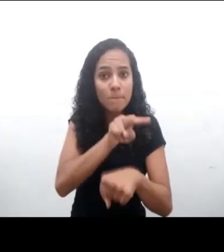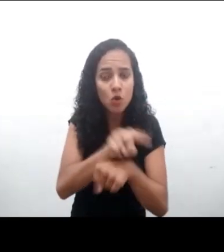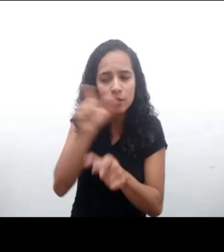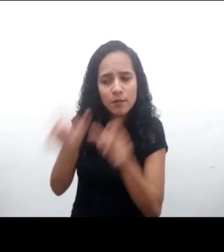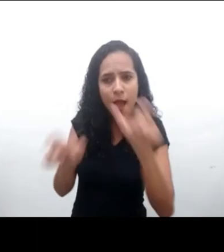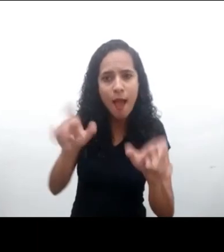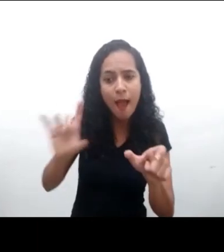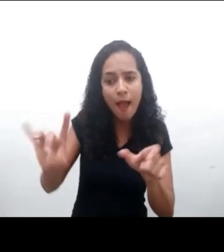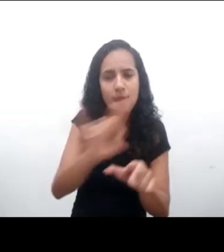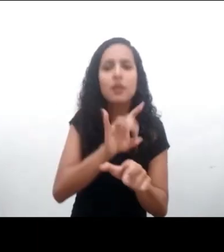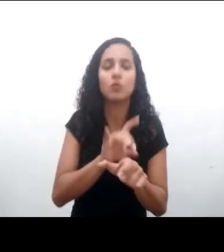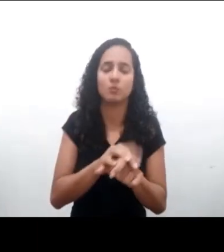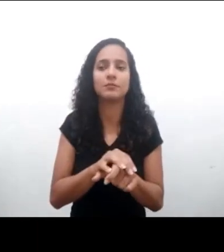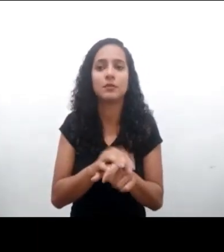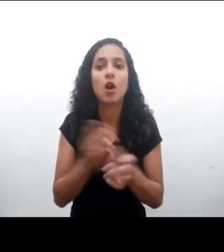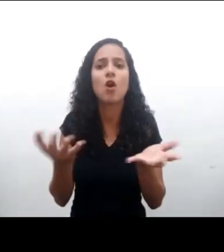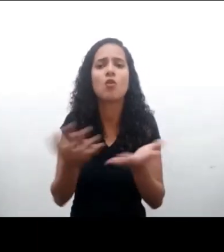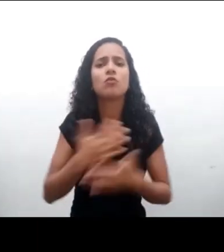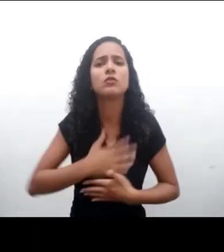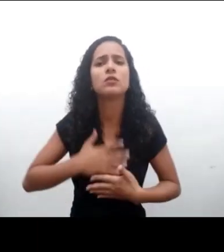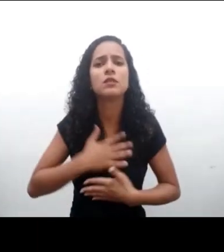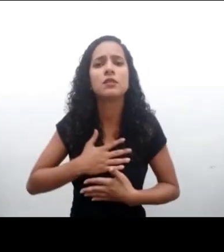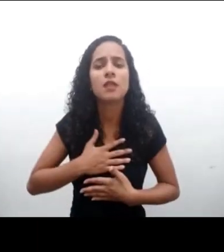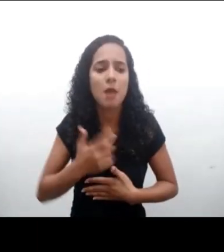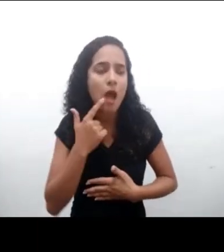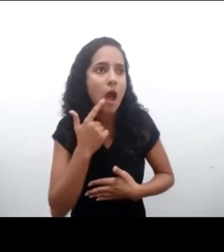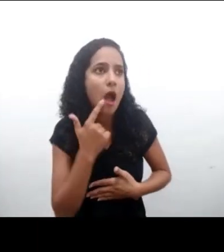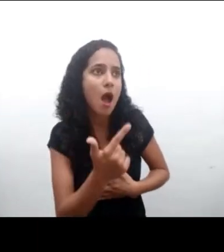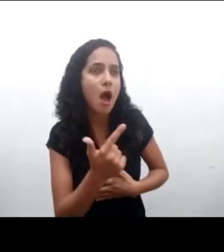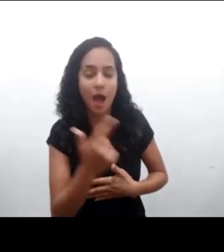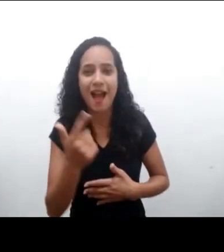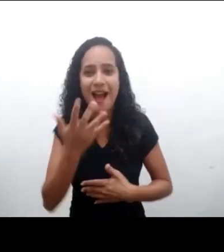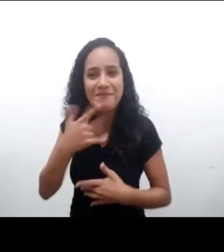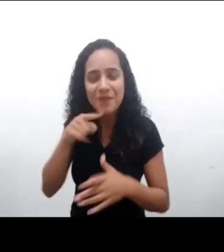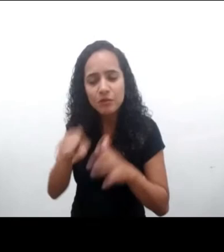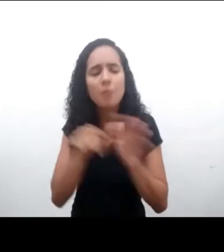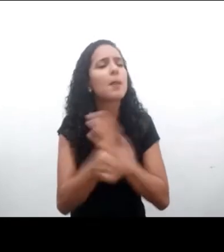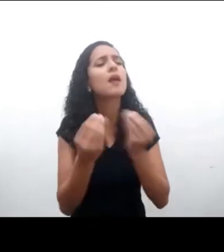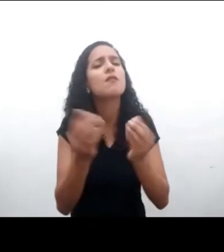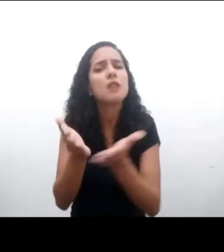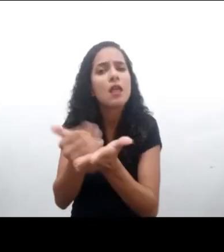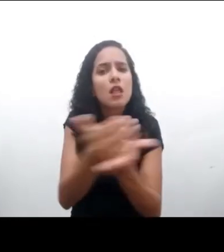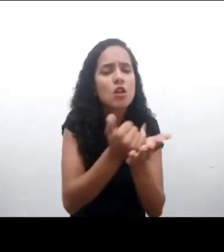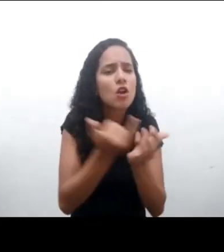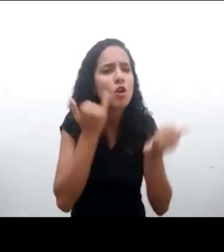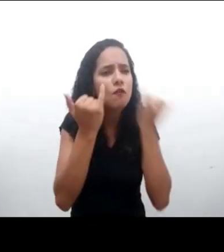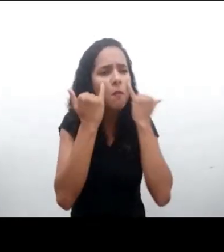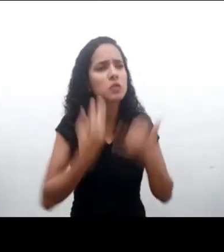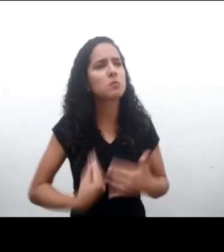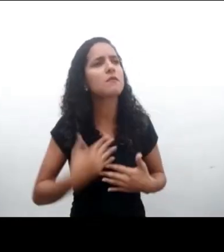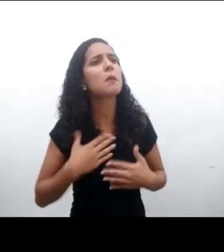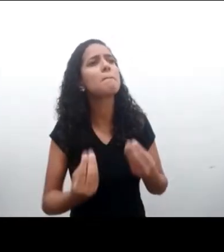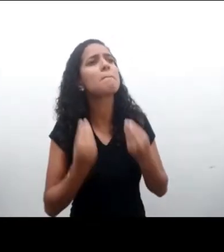recopilan, cómo los recopilan, y estamos preocupados cómo se comparten esas informaciones.